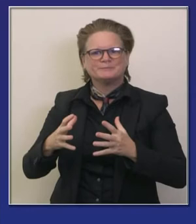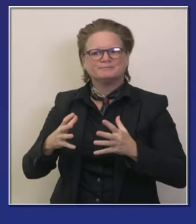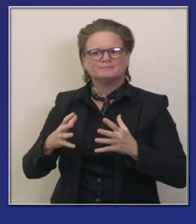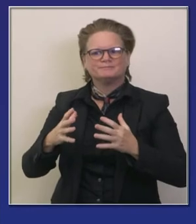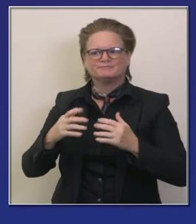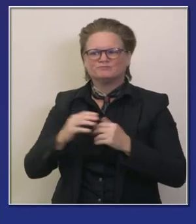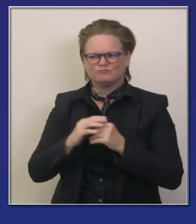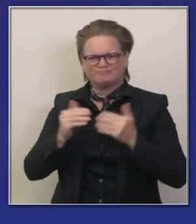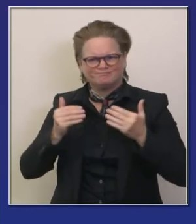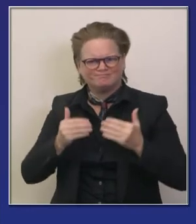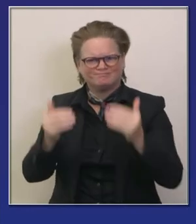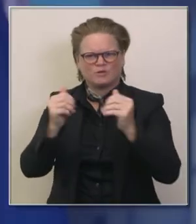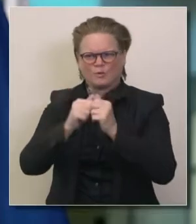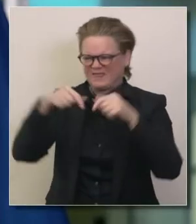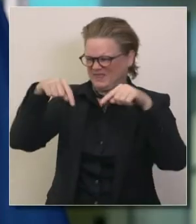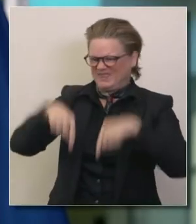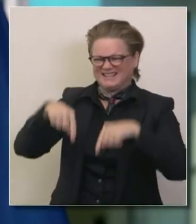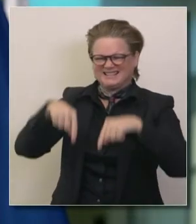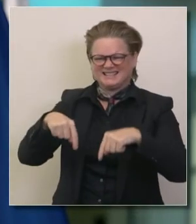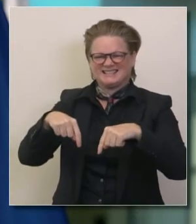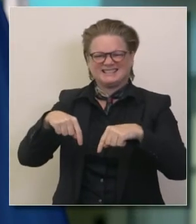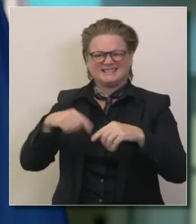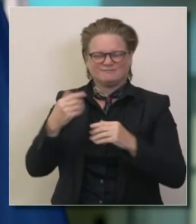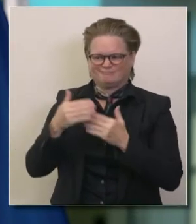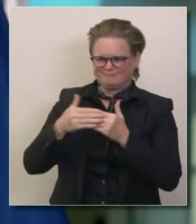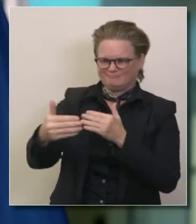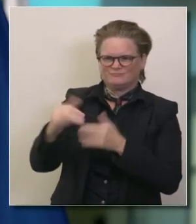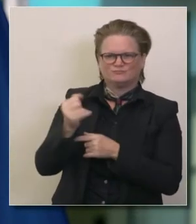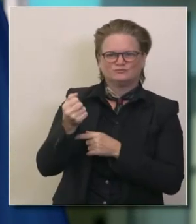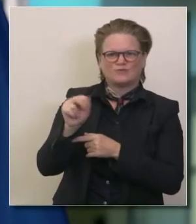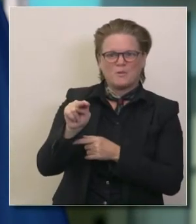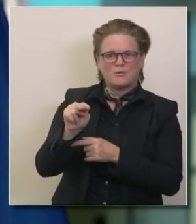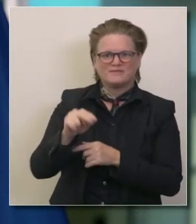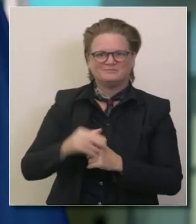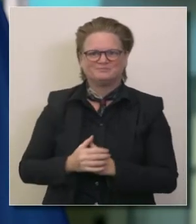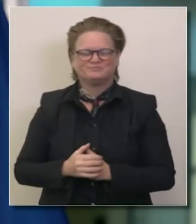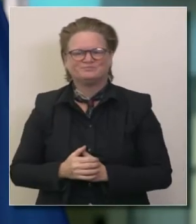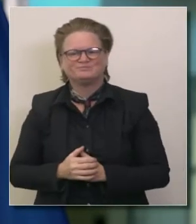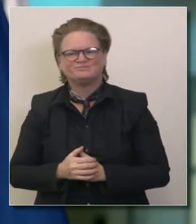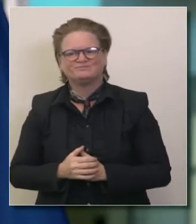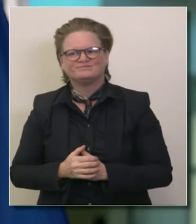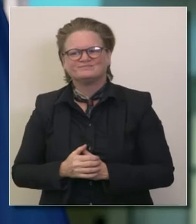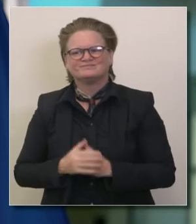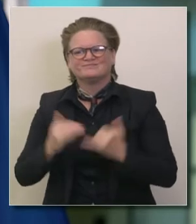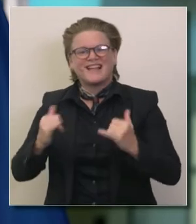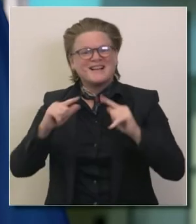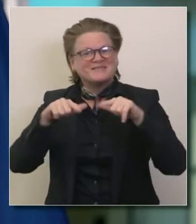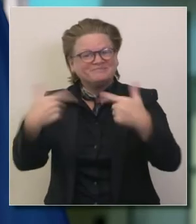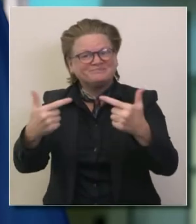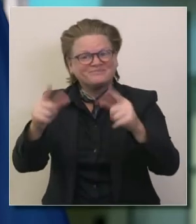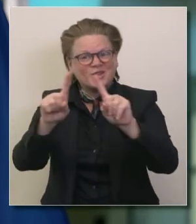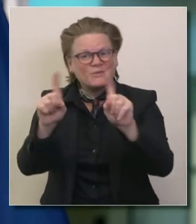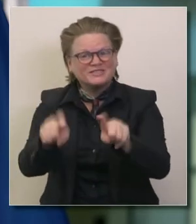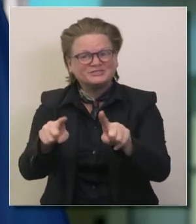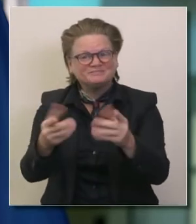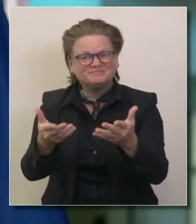avanzar con nuestros esfuerzos en esta siguiente fase que sigue siendo un reto ahora con mucho gusto contestaremos sus preguntas